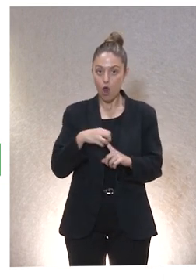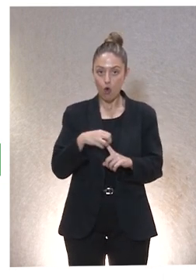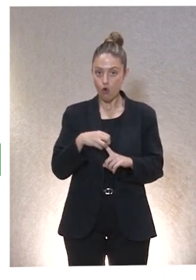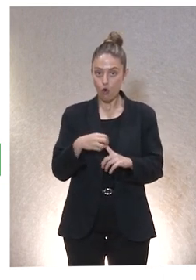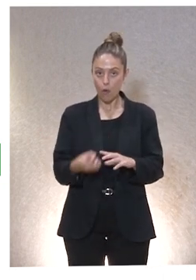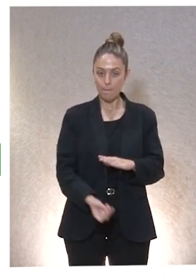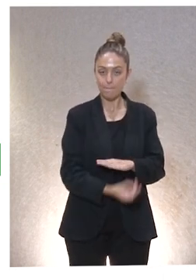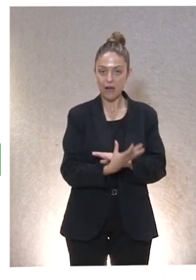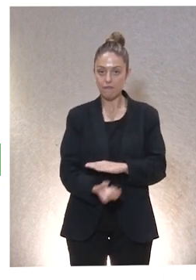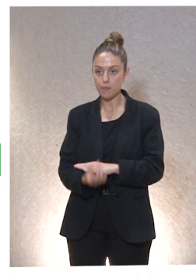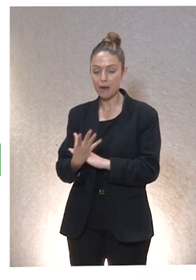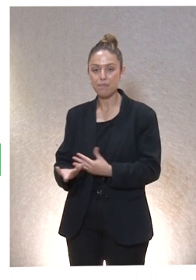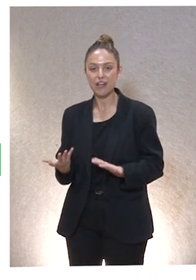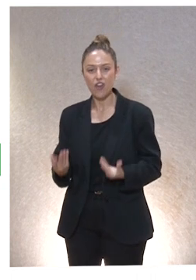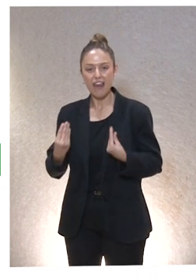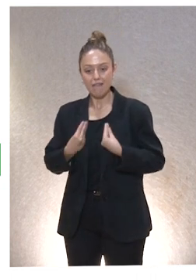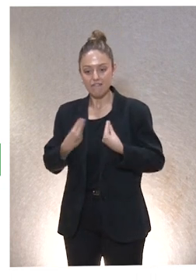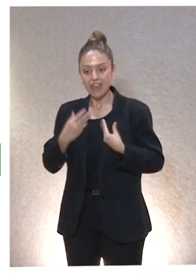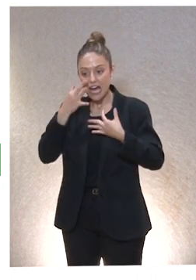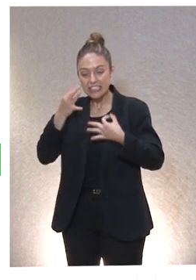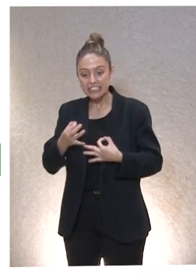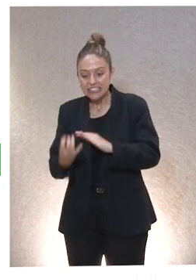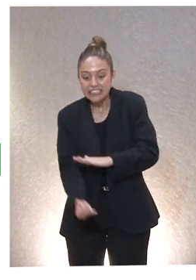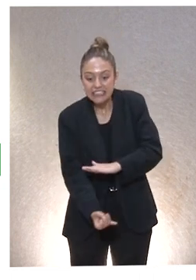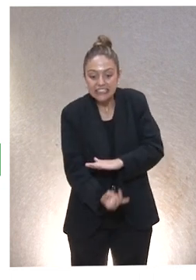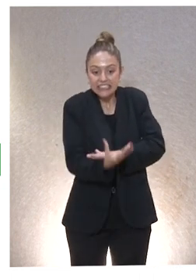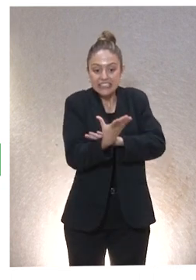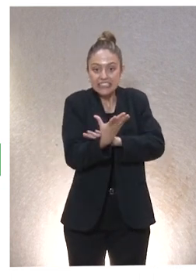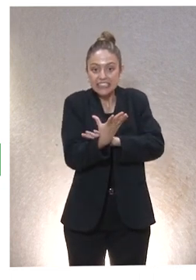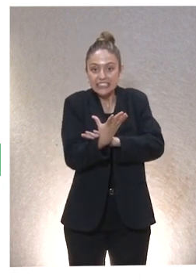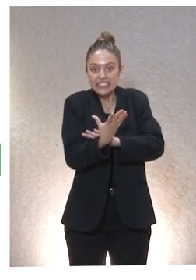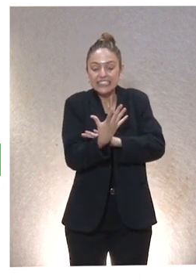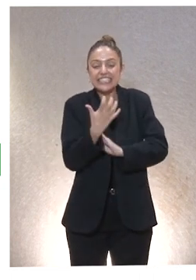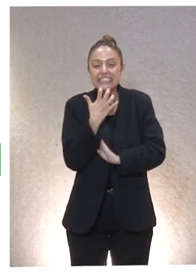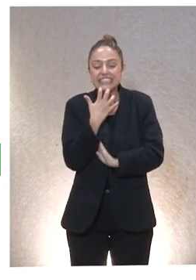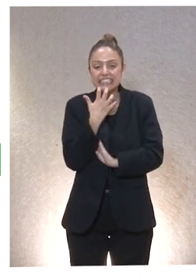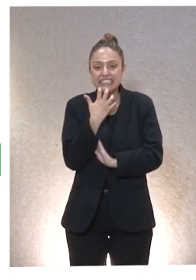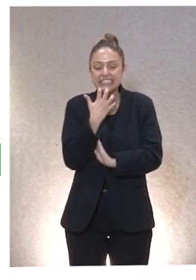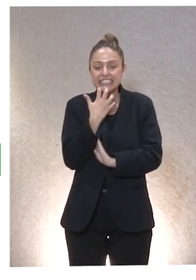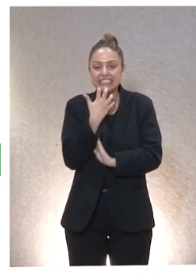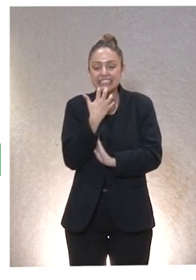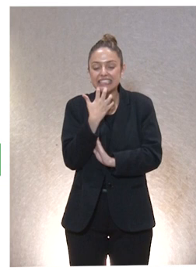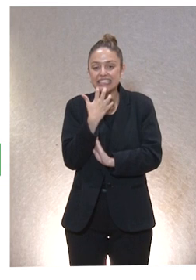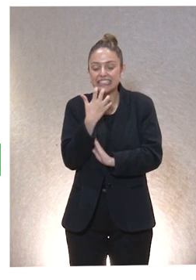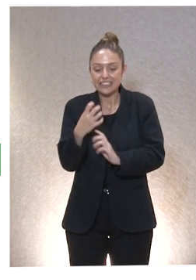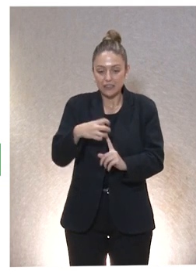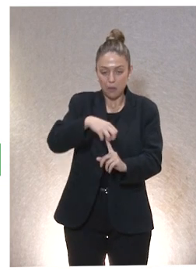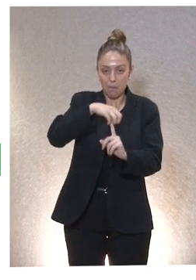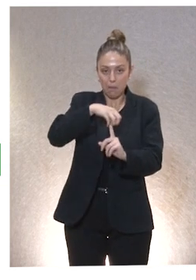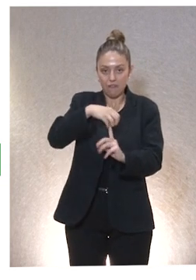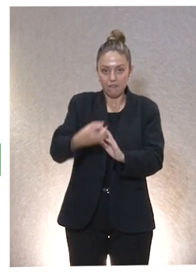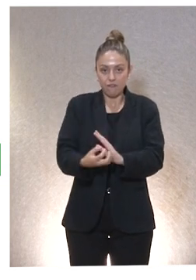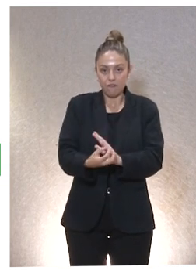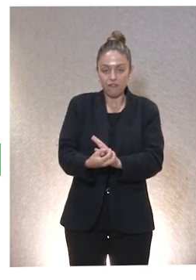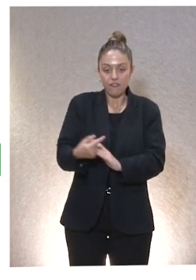que en la vida real solo salen a la superficie, una determinada, o sea, solo salen a la superficie y